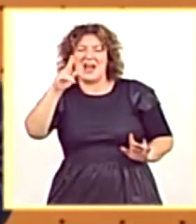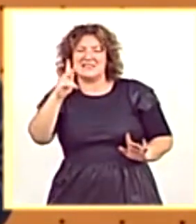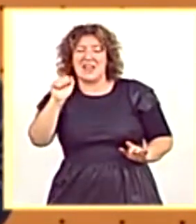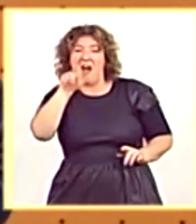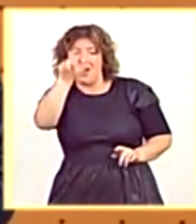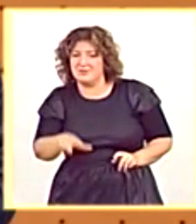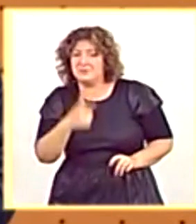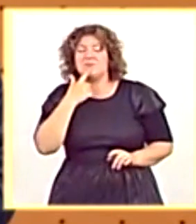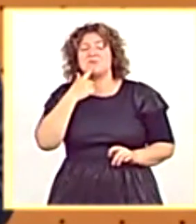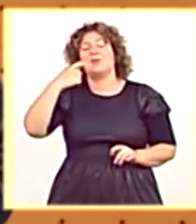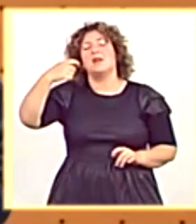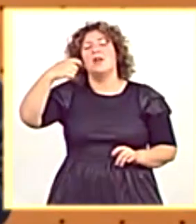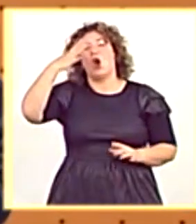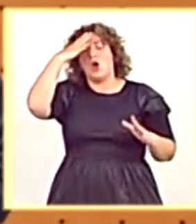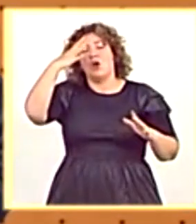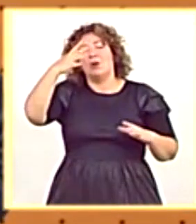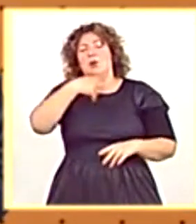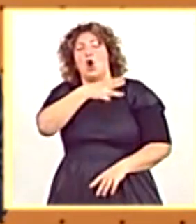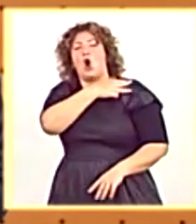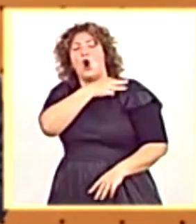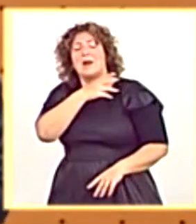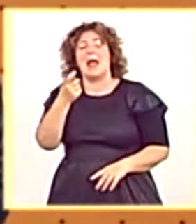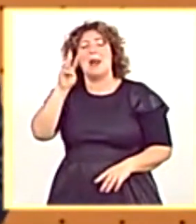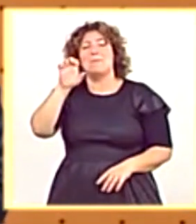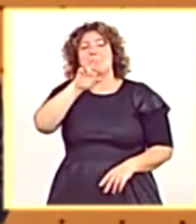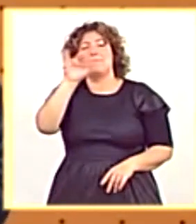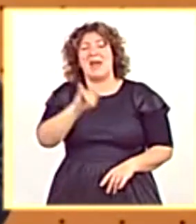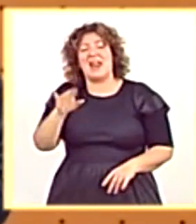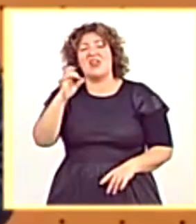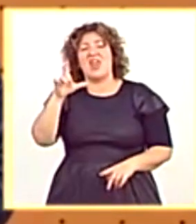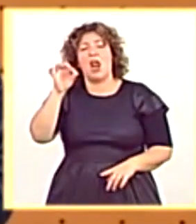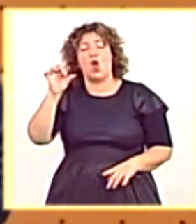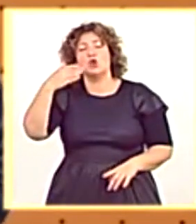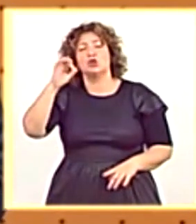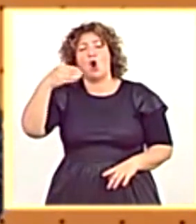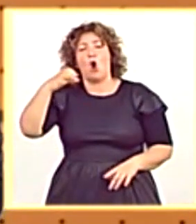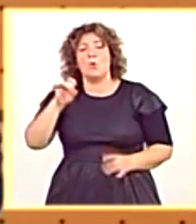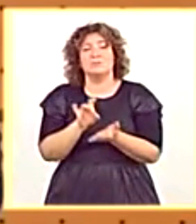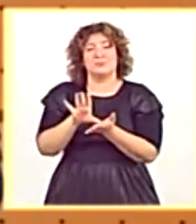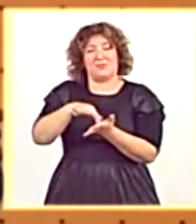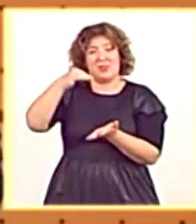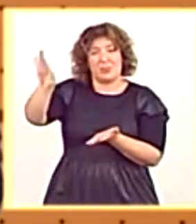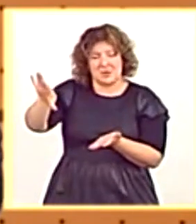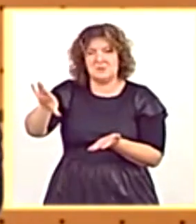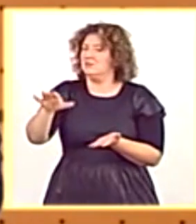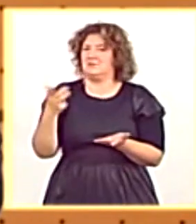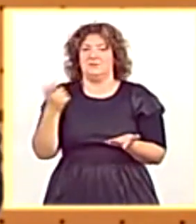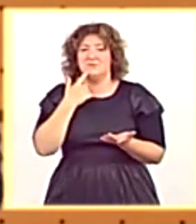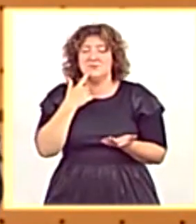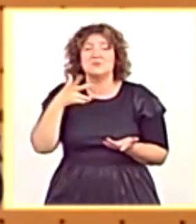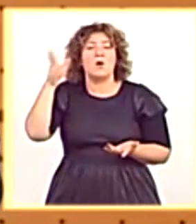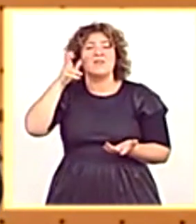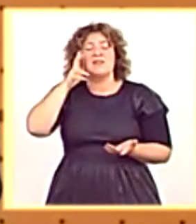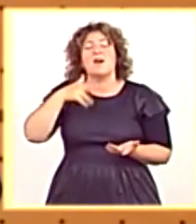Marlaska, quien cesó al coronel Pérez de los Cobos. Y, como no podía ser de otra manera, la Audiencia Nacional ha concluido que Marlaska